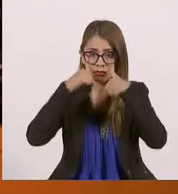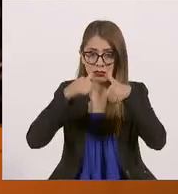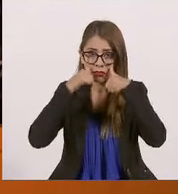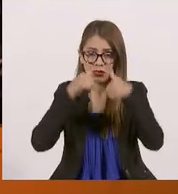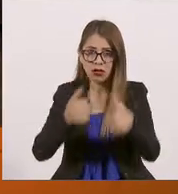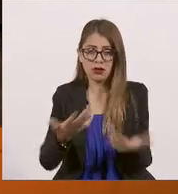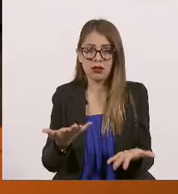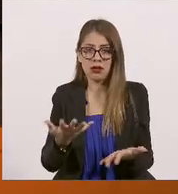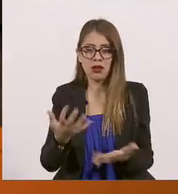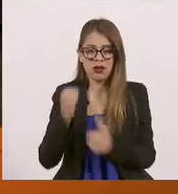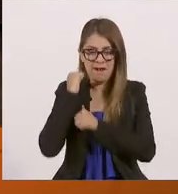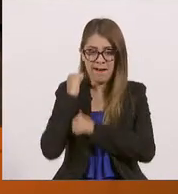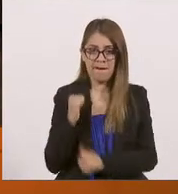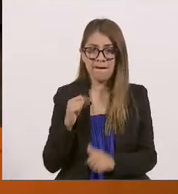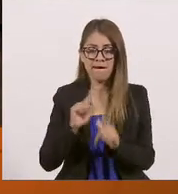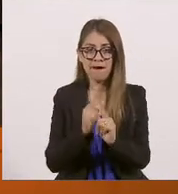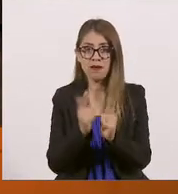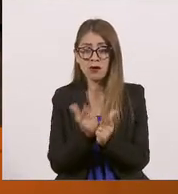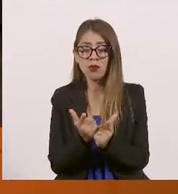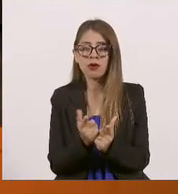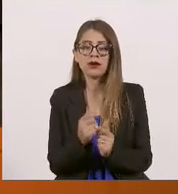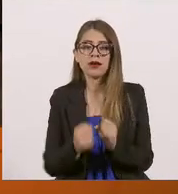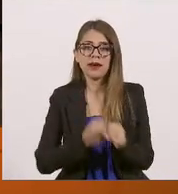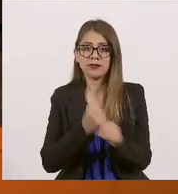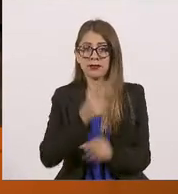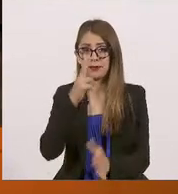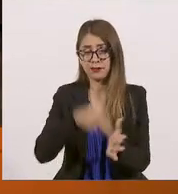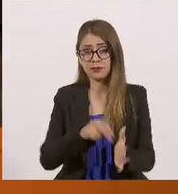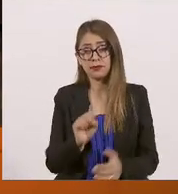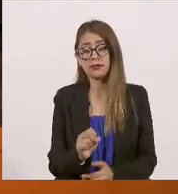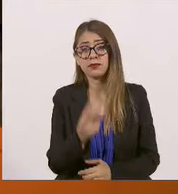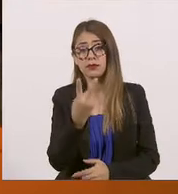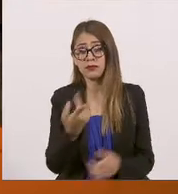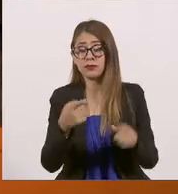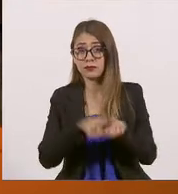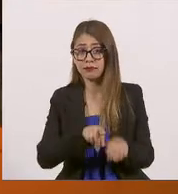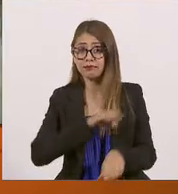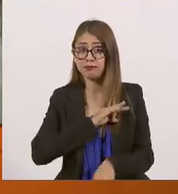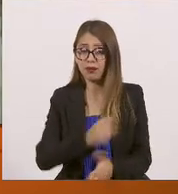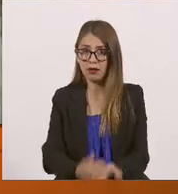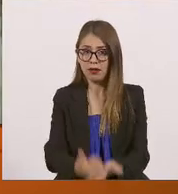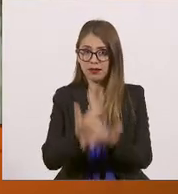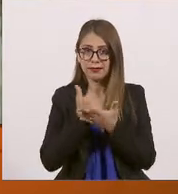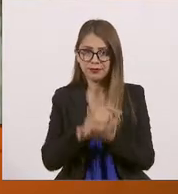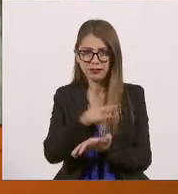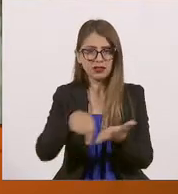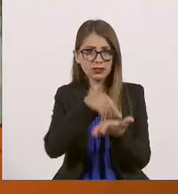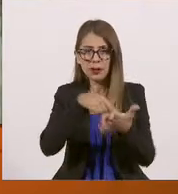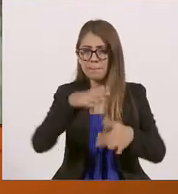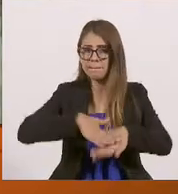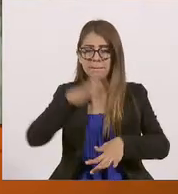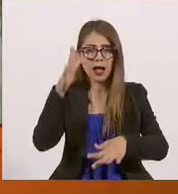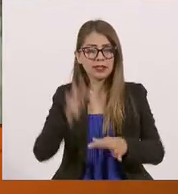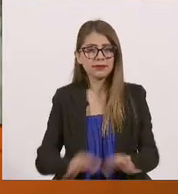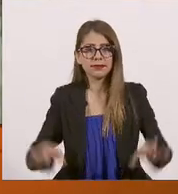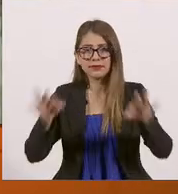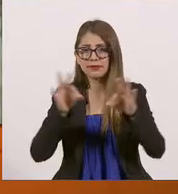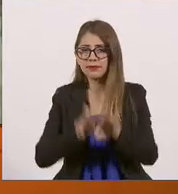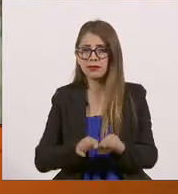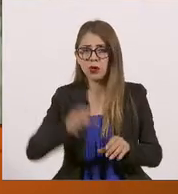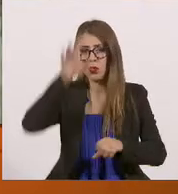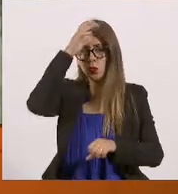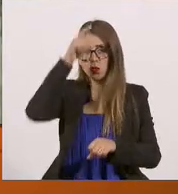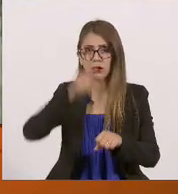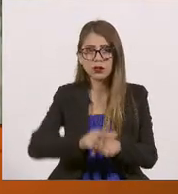del libro y por otra parte que en el 2022 nos podamos convertir en la cuna de esta gran fiesta cultural que